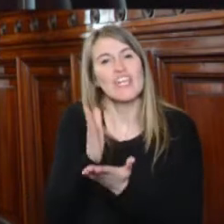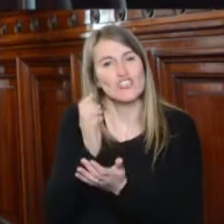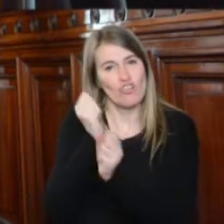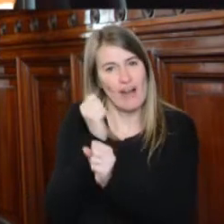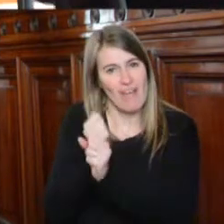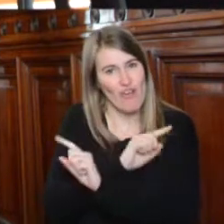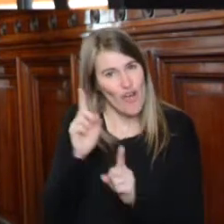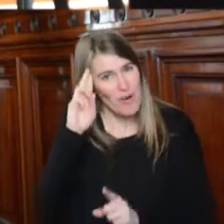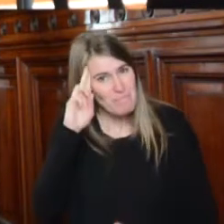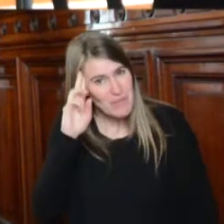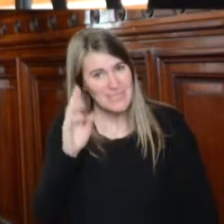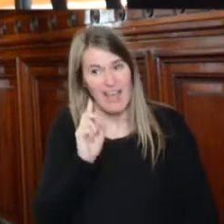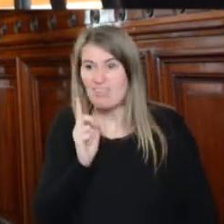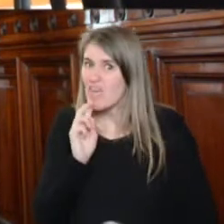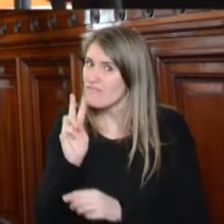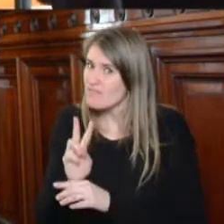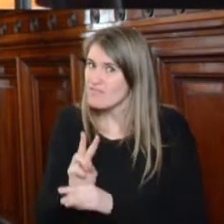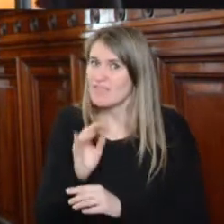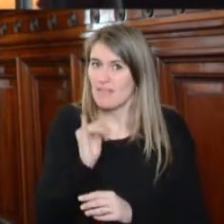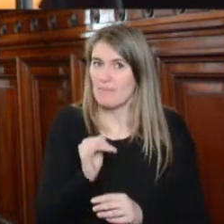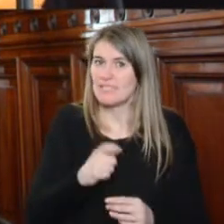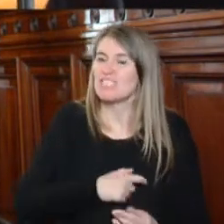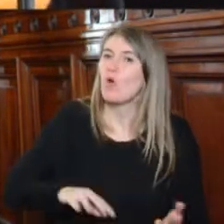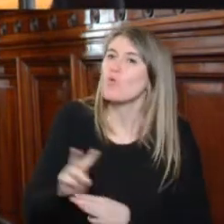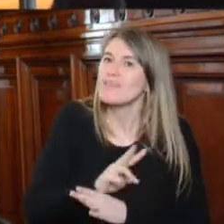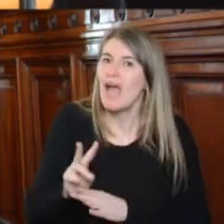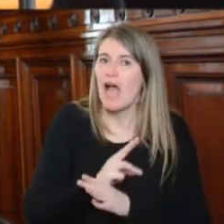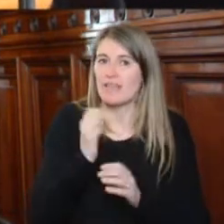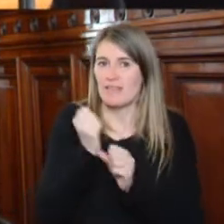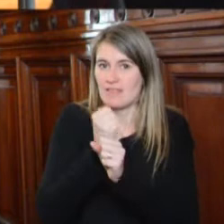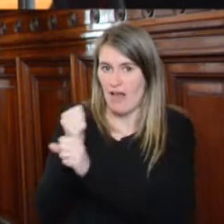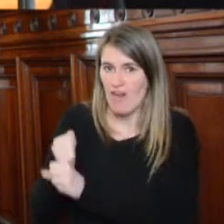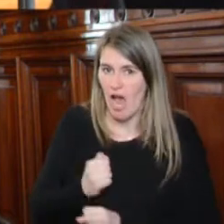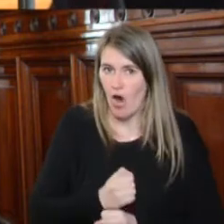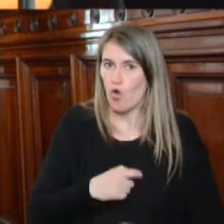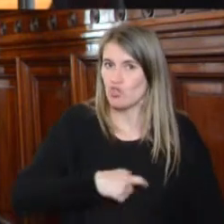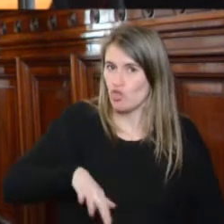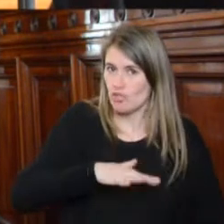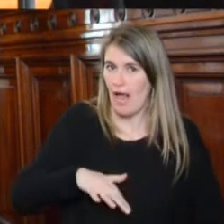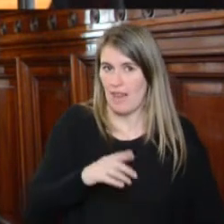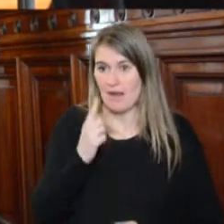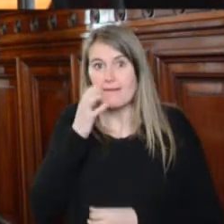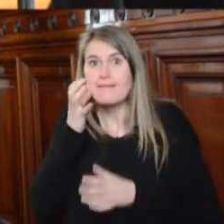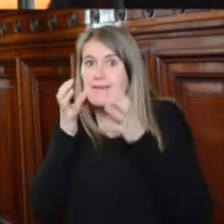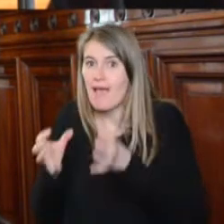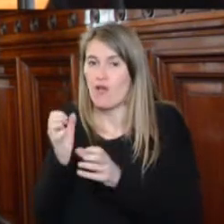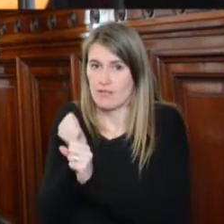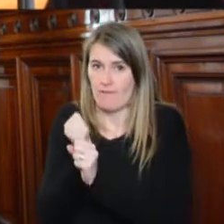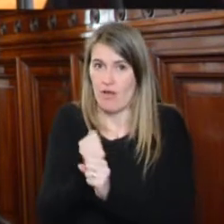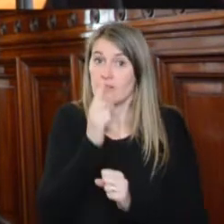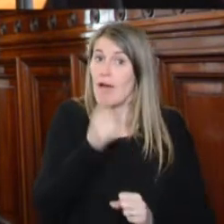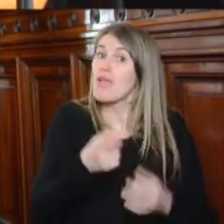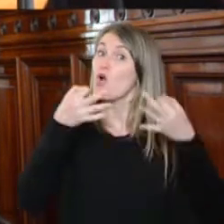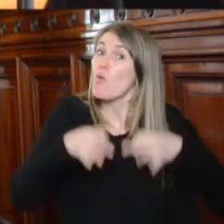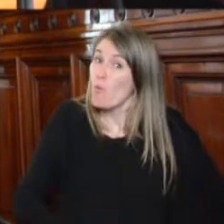de social, iniciada con la modificación del régimen de riesgos del trabajo. Además, no se puede soslayar que esta situación se da en un contexto